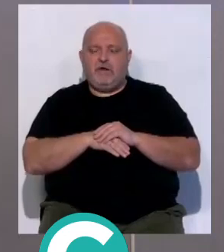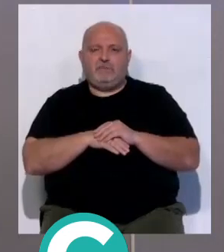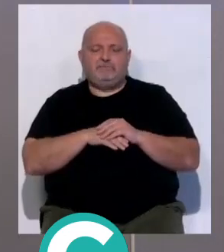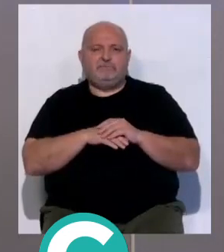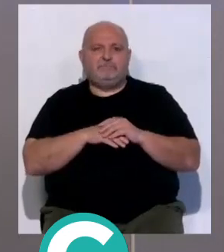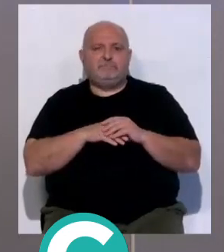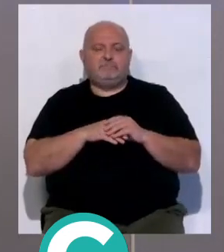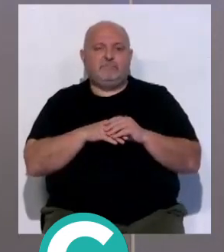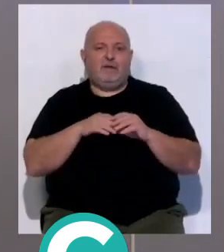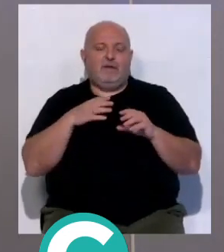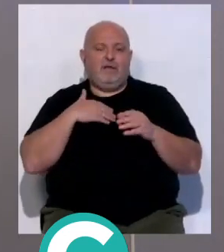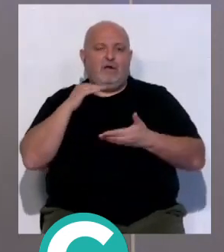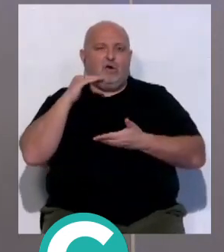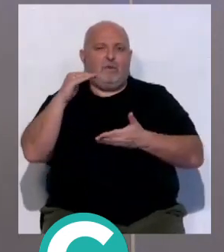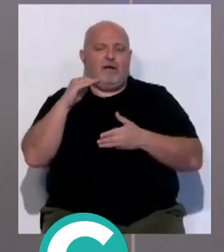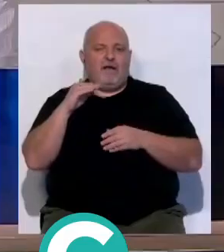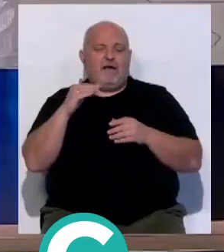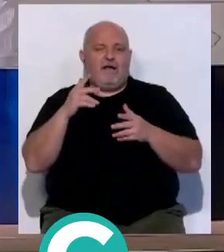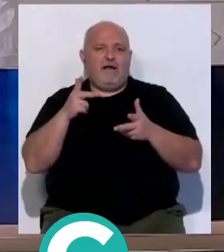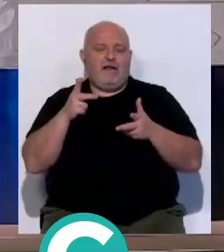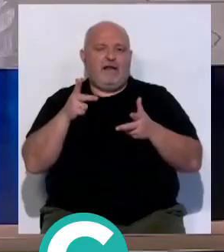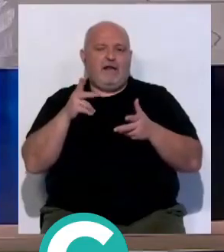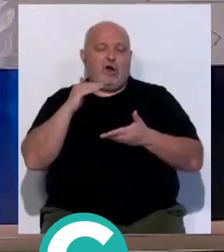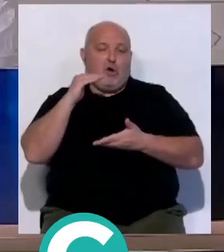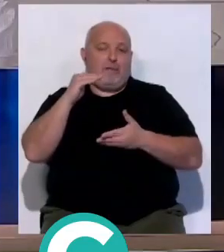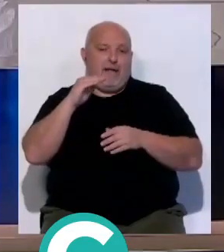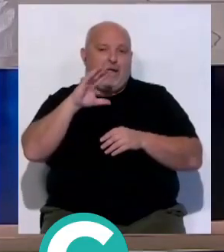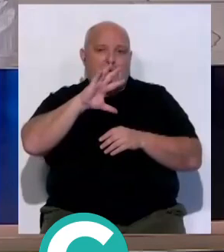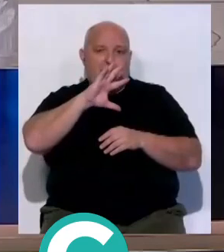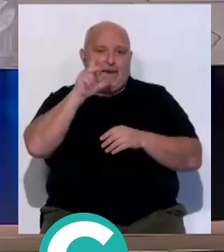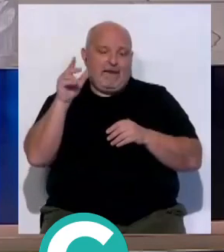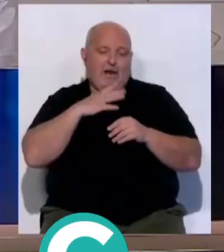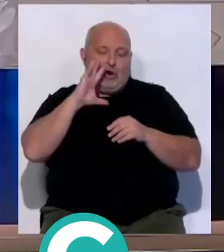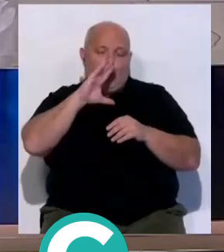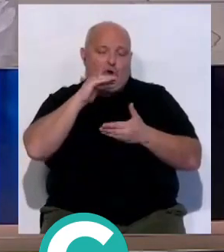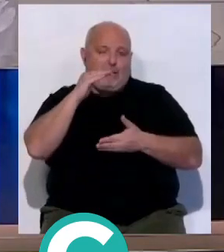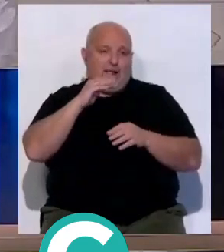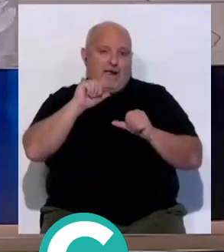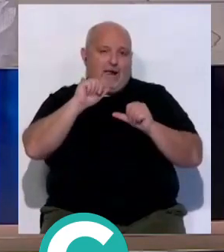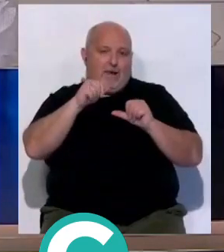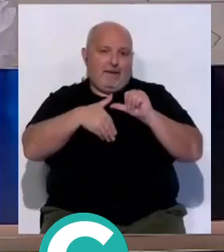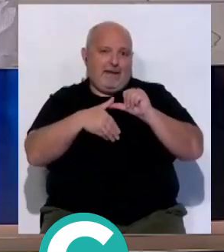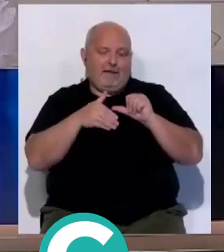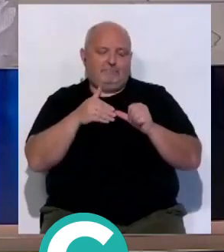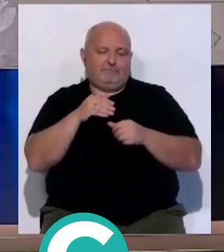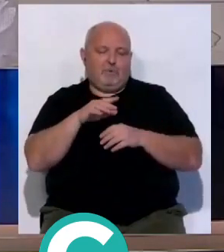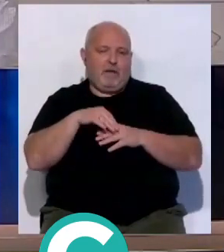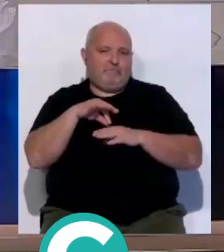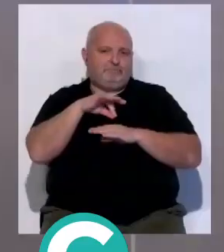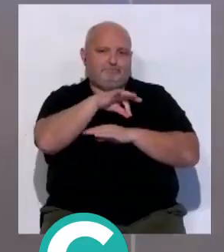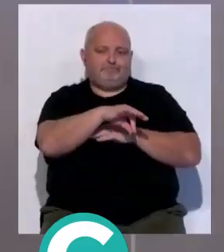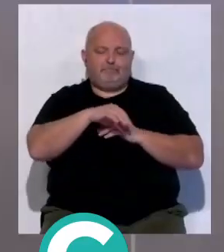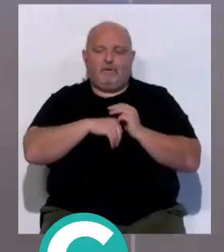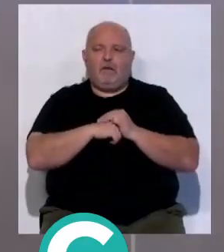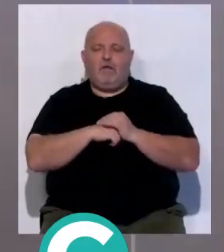Copa Libertadores de América, o sea, la Copa América de selecciones, ya lo dejaron un poquito al lado. Y